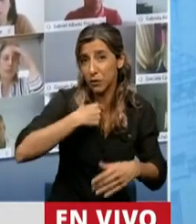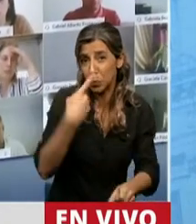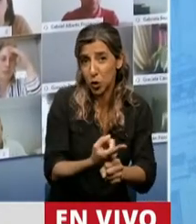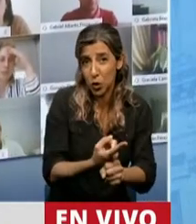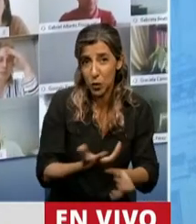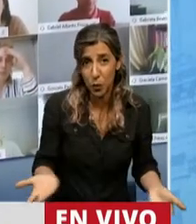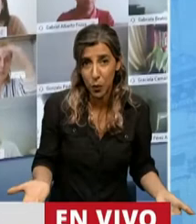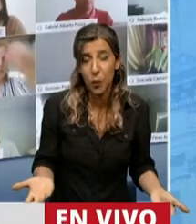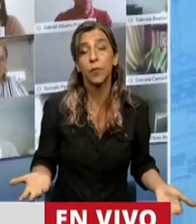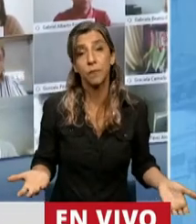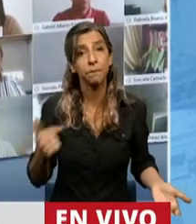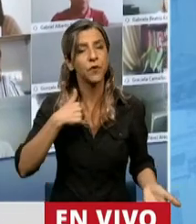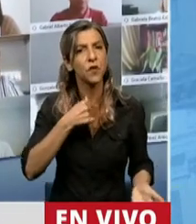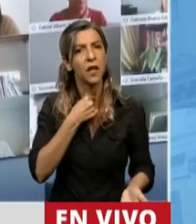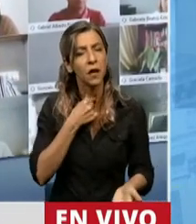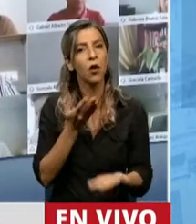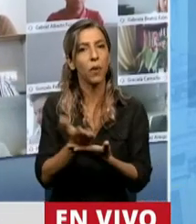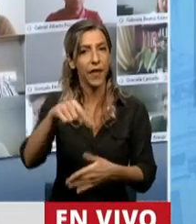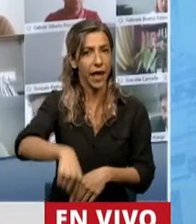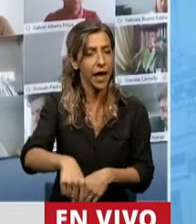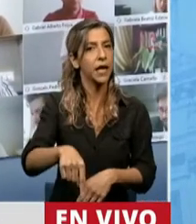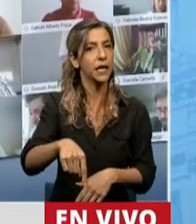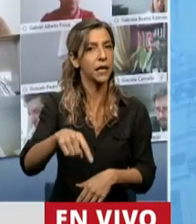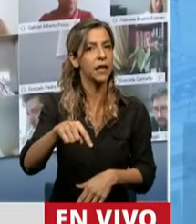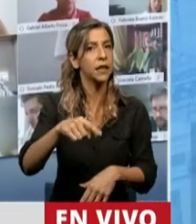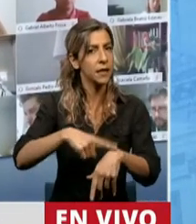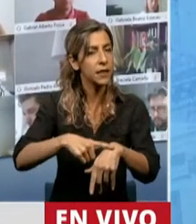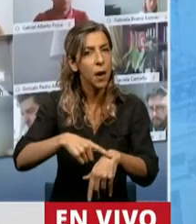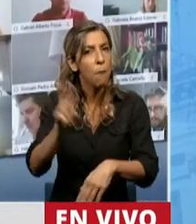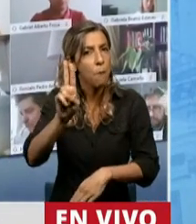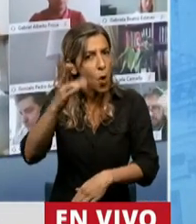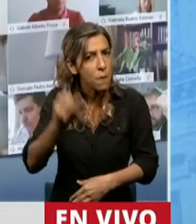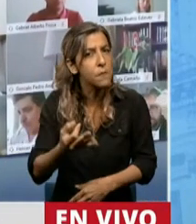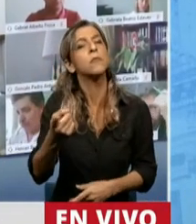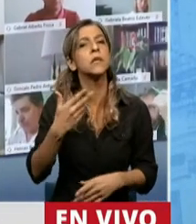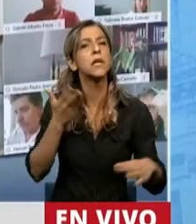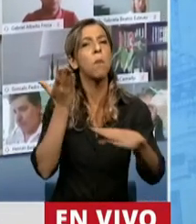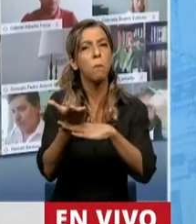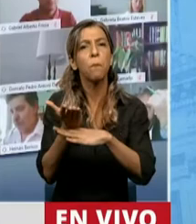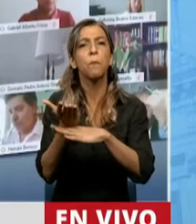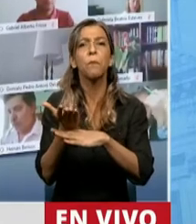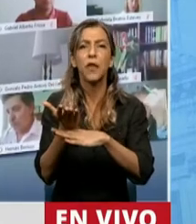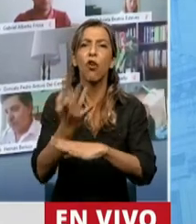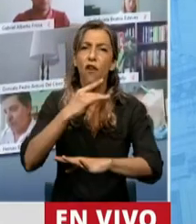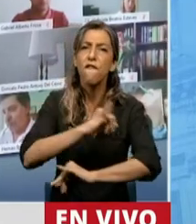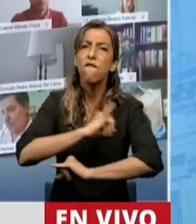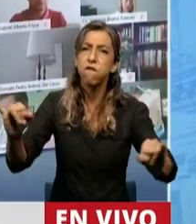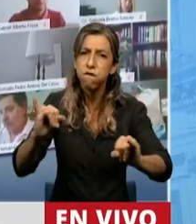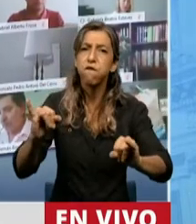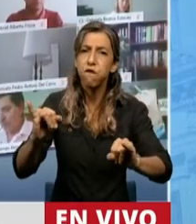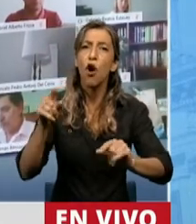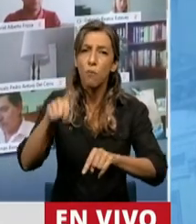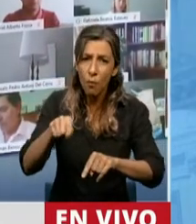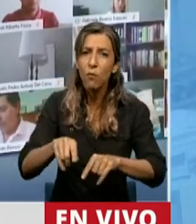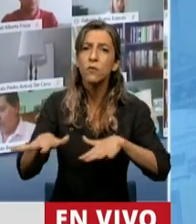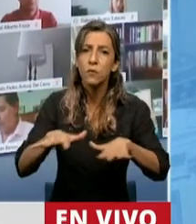esta moción de privilegio que vamos a estar allí, acompañando a las familias hasta las últimas consecuencias para que